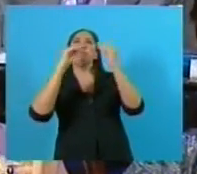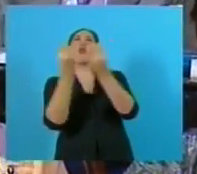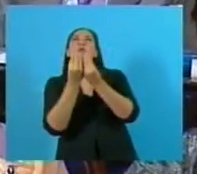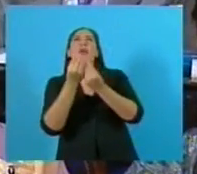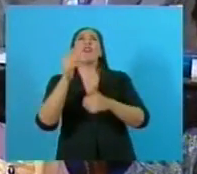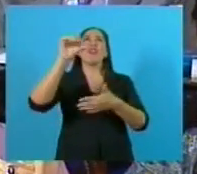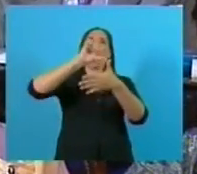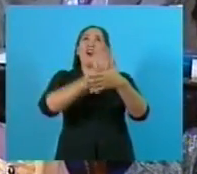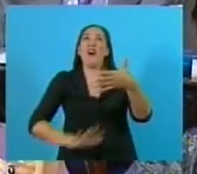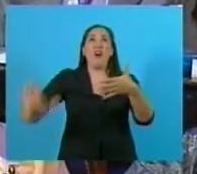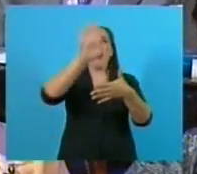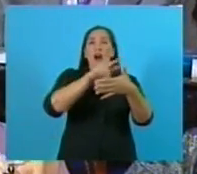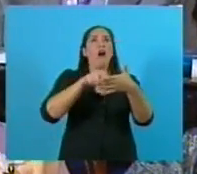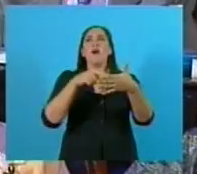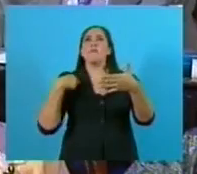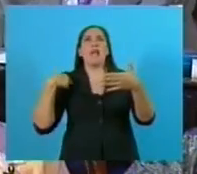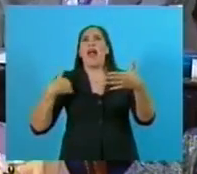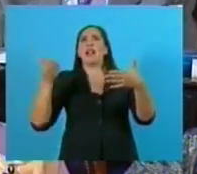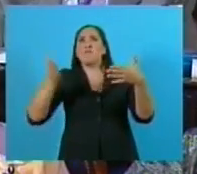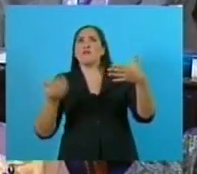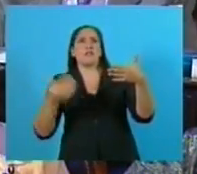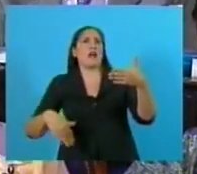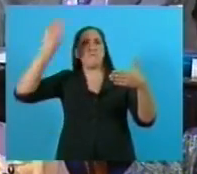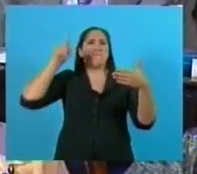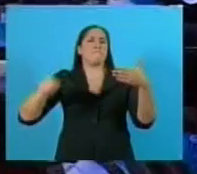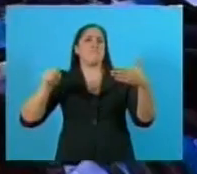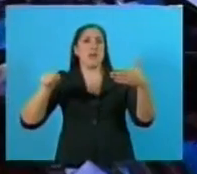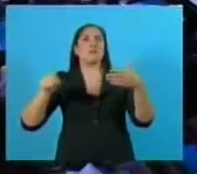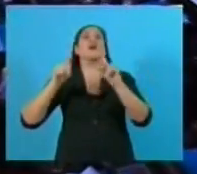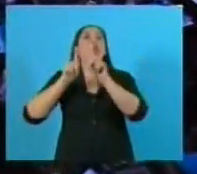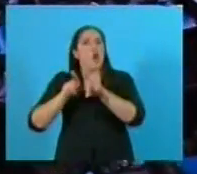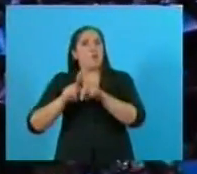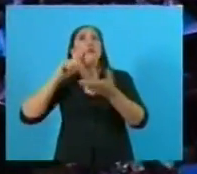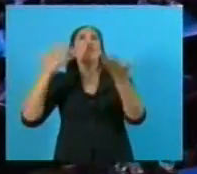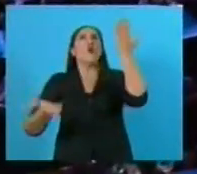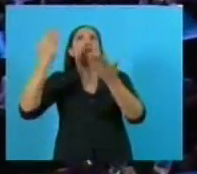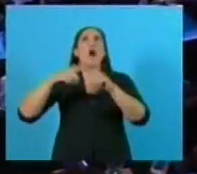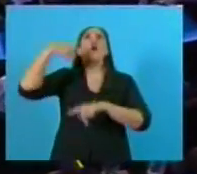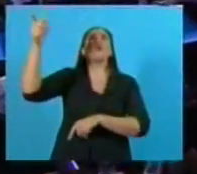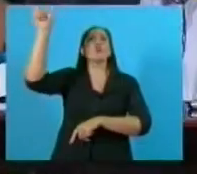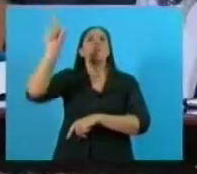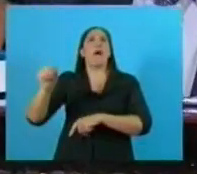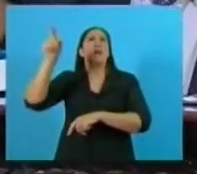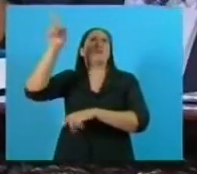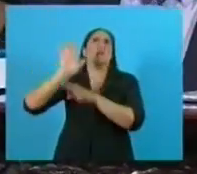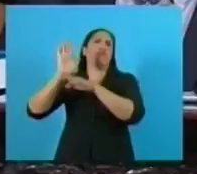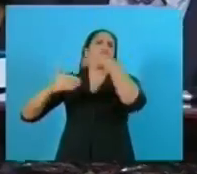también de la propia OCDE que agrupa a los países desarrollados. Bien, por Argentina.